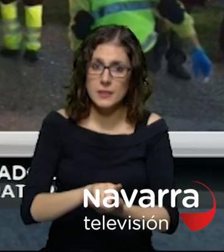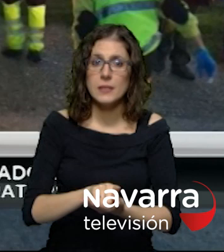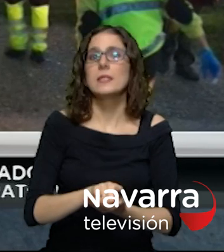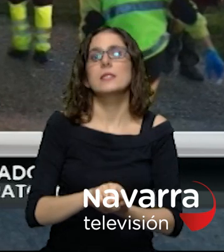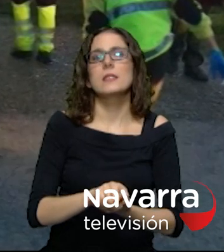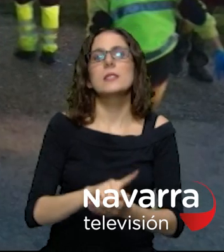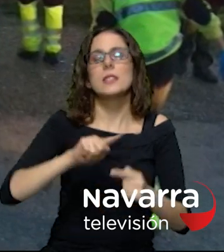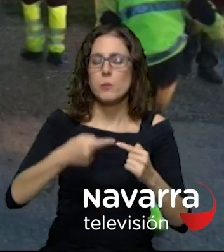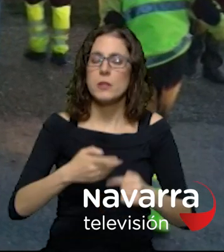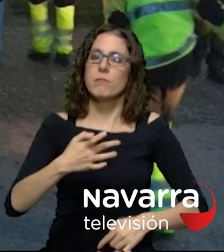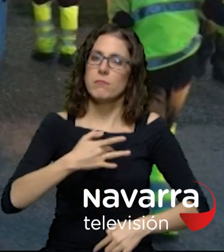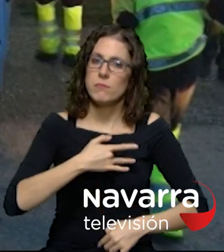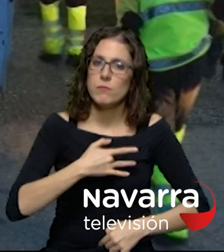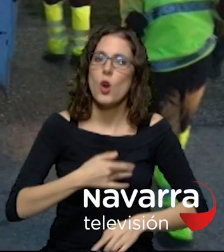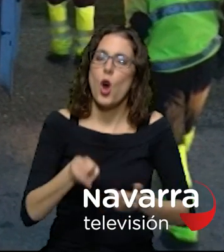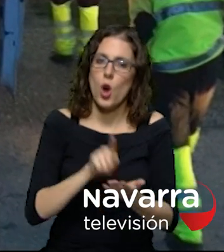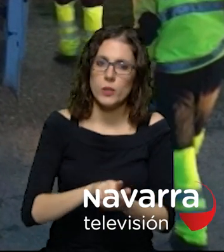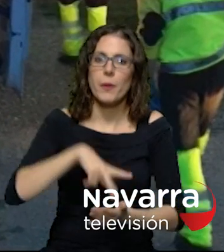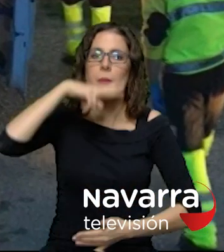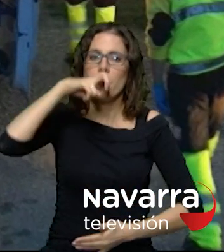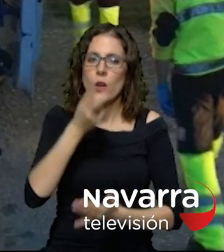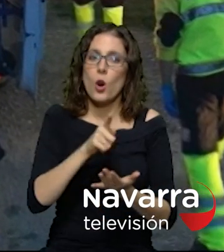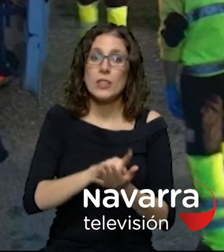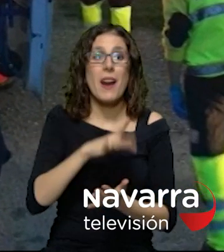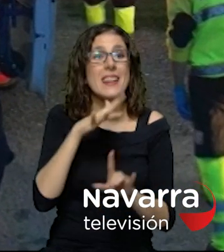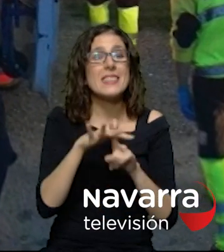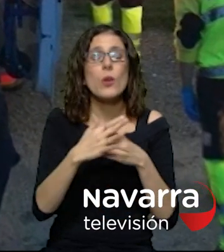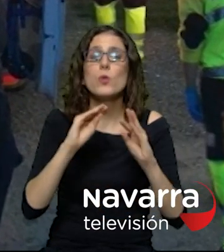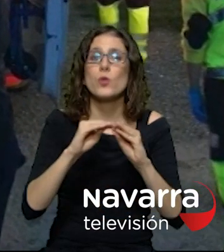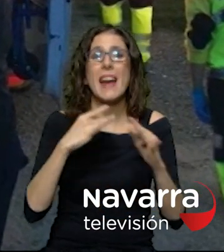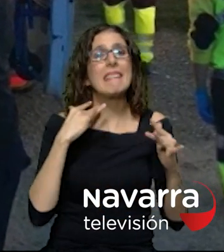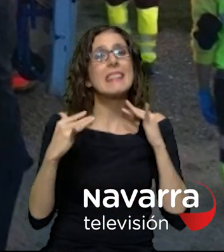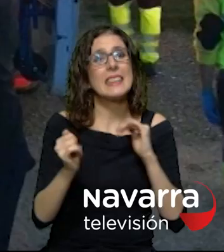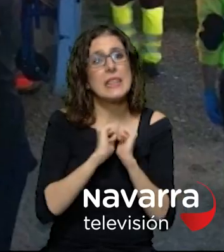pulso y la respiración se encuentra en estado crítico a la espera de evolución